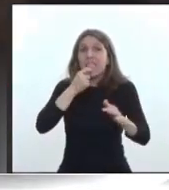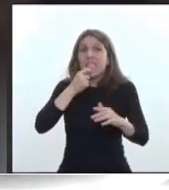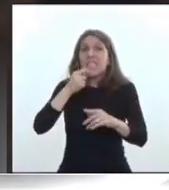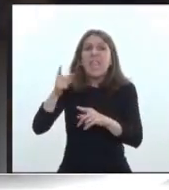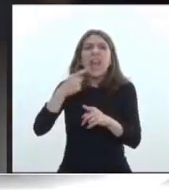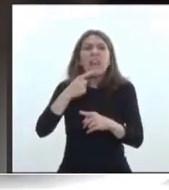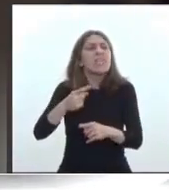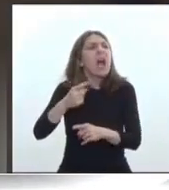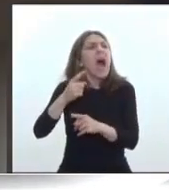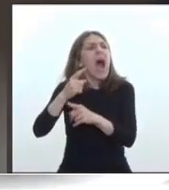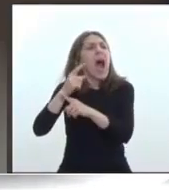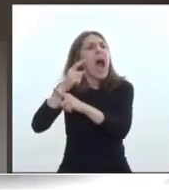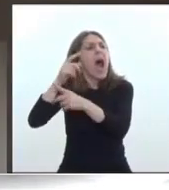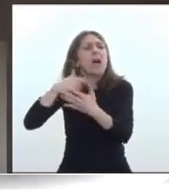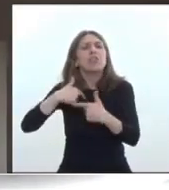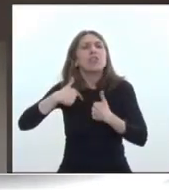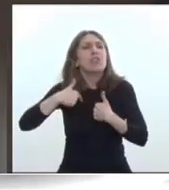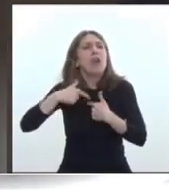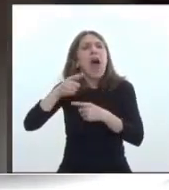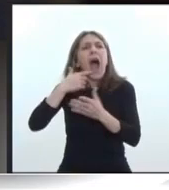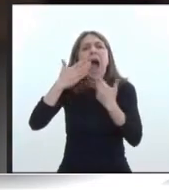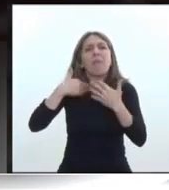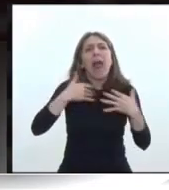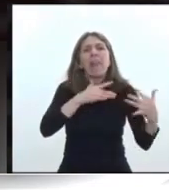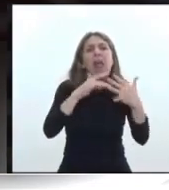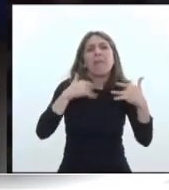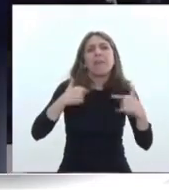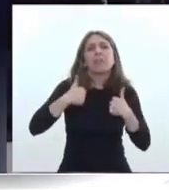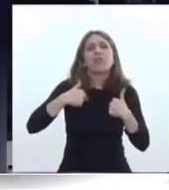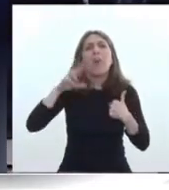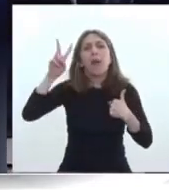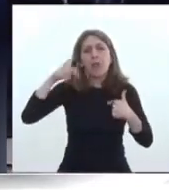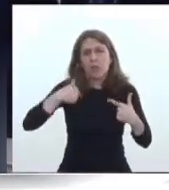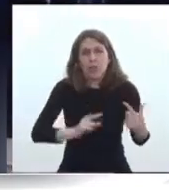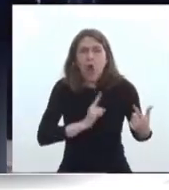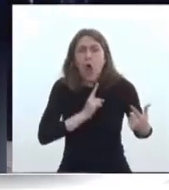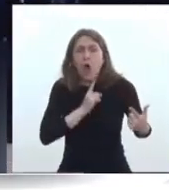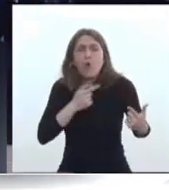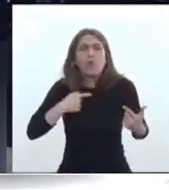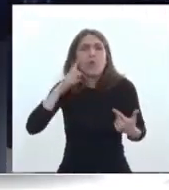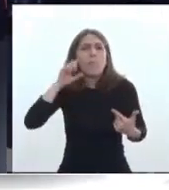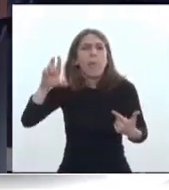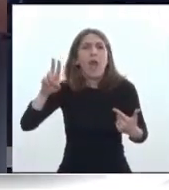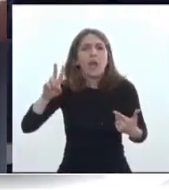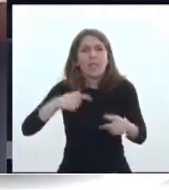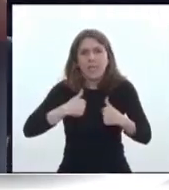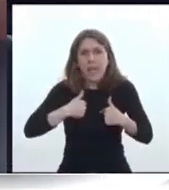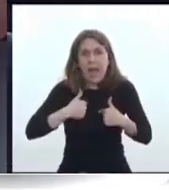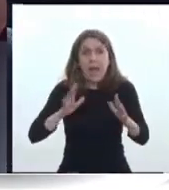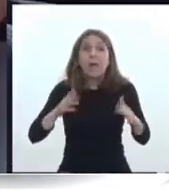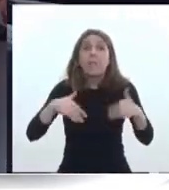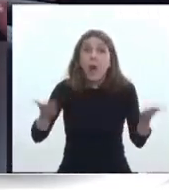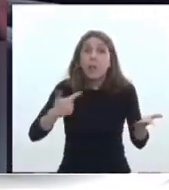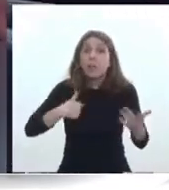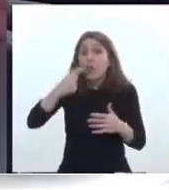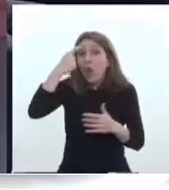Llámenme toda la vida peronista que para mí es un orgullo. Así que lo que creo